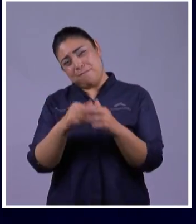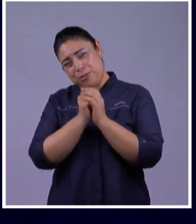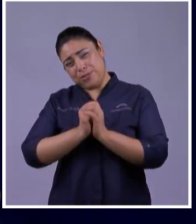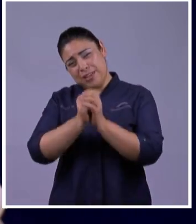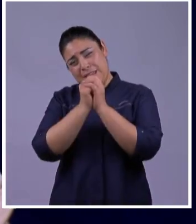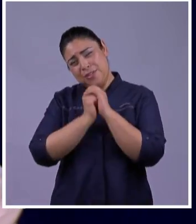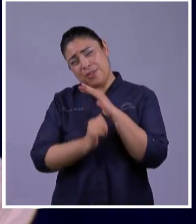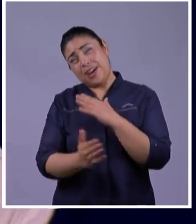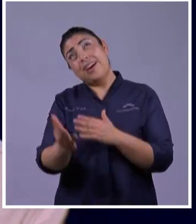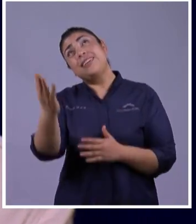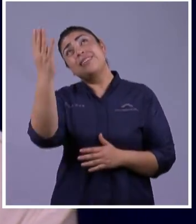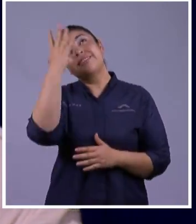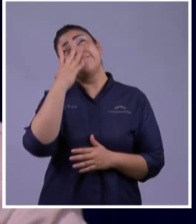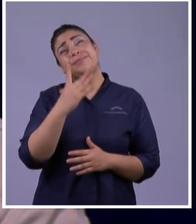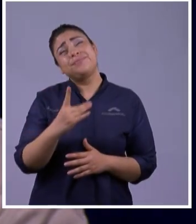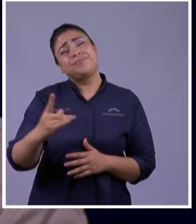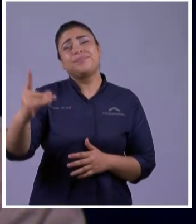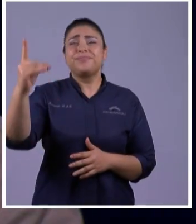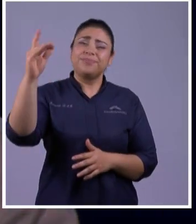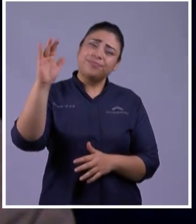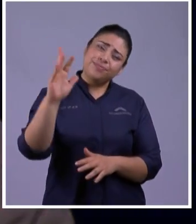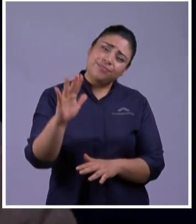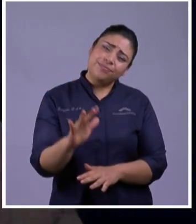Gracias Adoremos